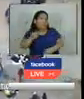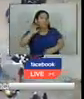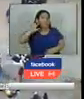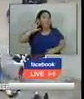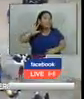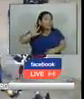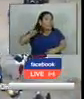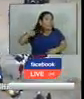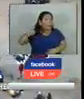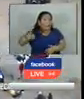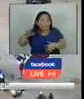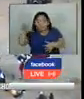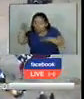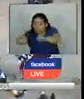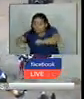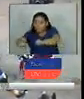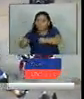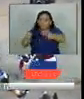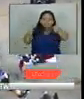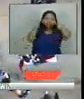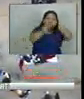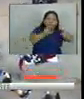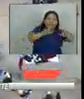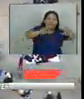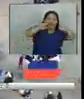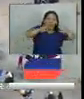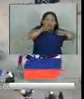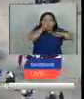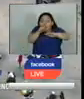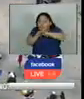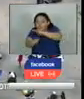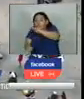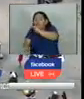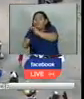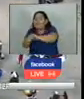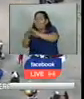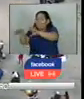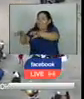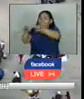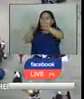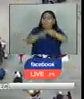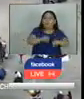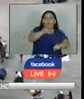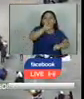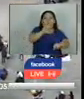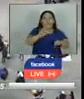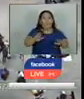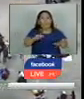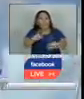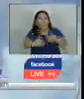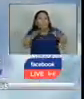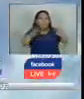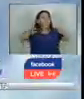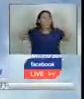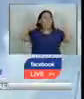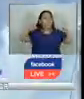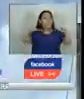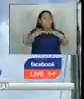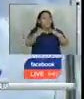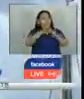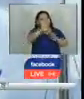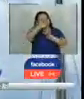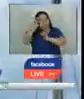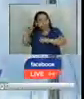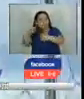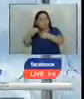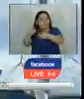5 años para aquellas personas que desean ingresar a los Estados Unidos y no han acatado las modalidades y los programas como el CIVI